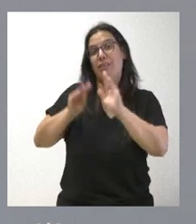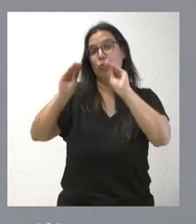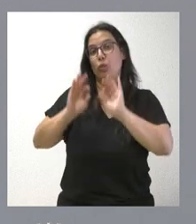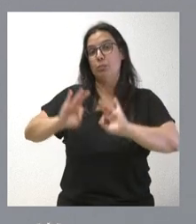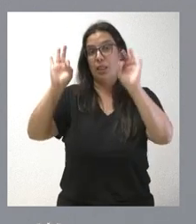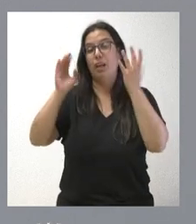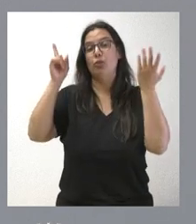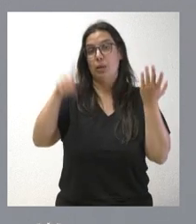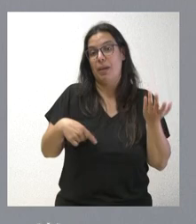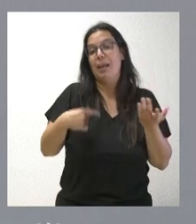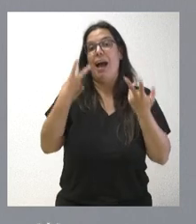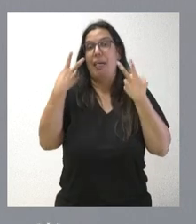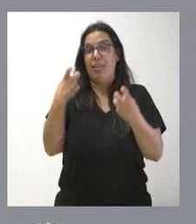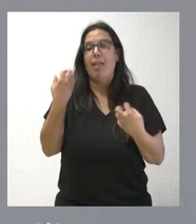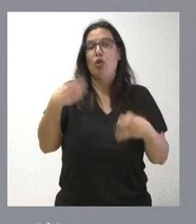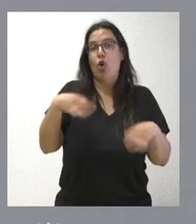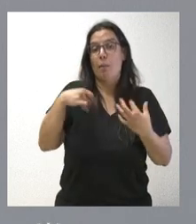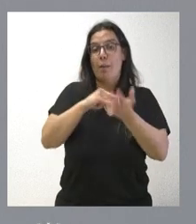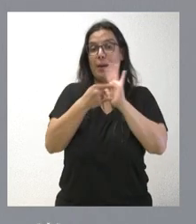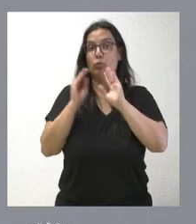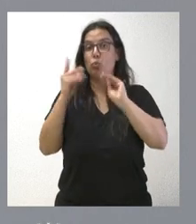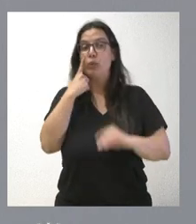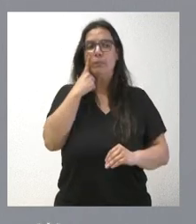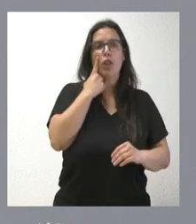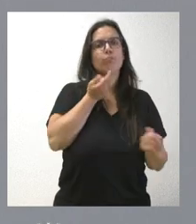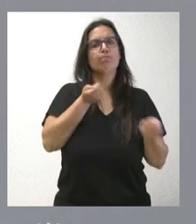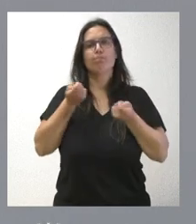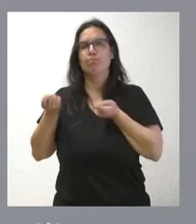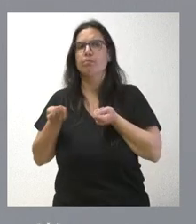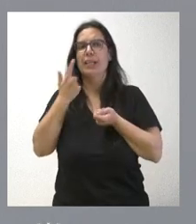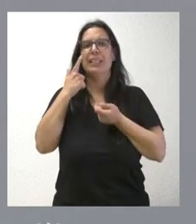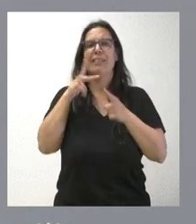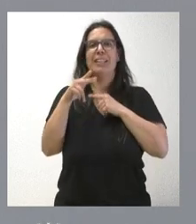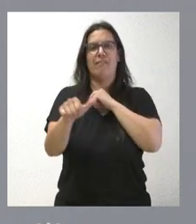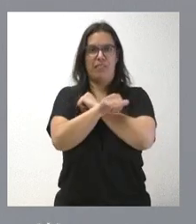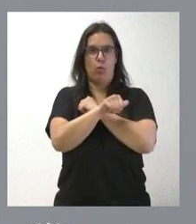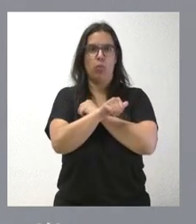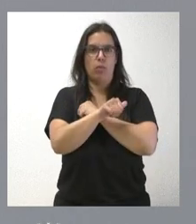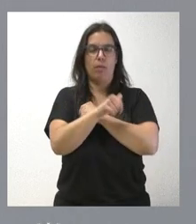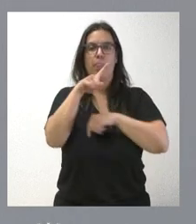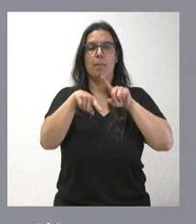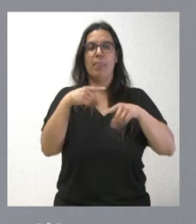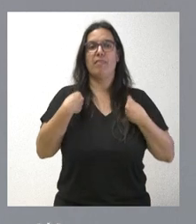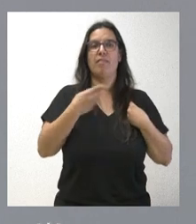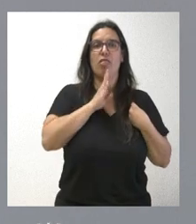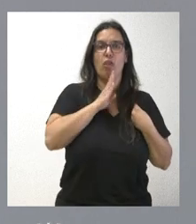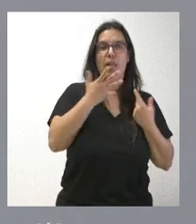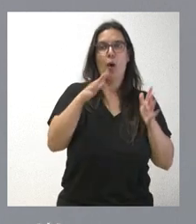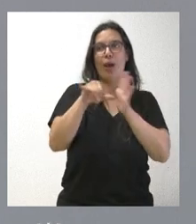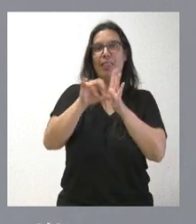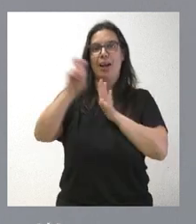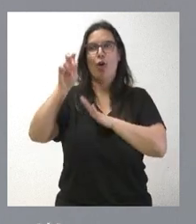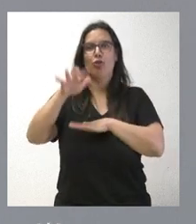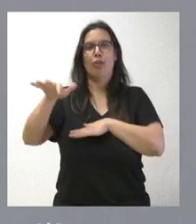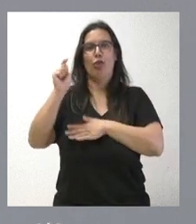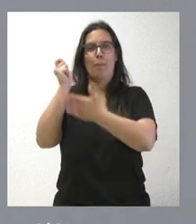normal que la agencia tributaria, pues dentro de sus planes de inspecciones, tenga en cuenta el control de fraude en lugar de residencia como un elemento también a